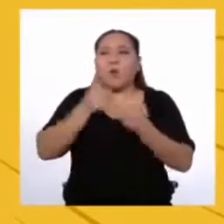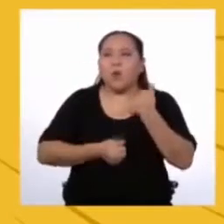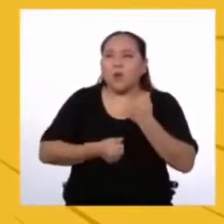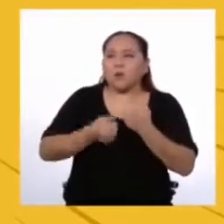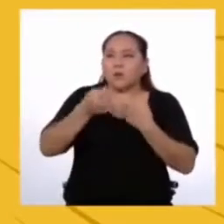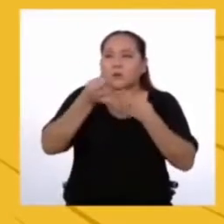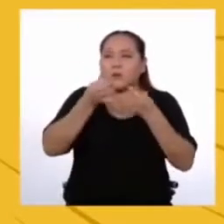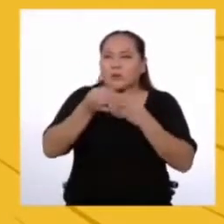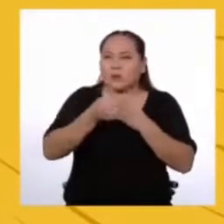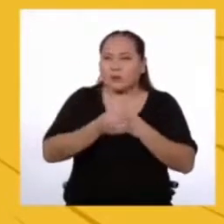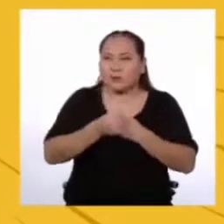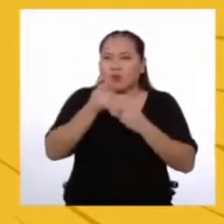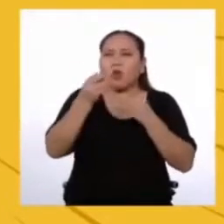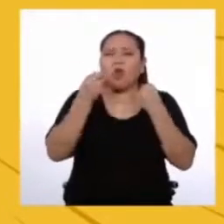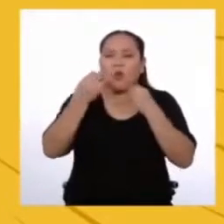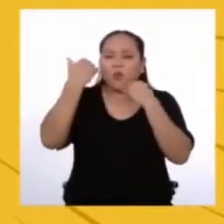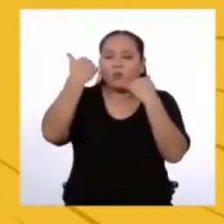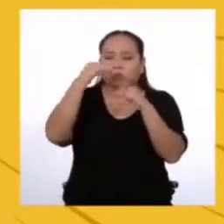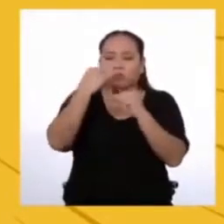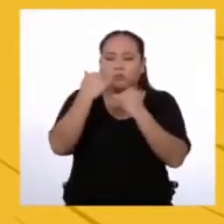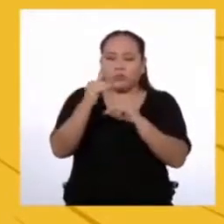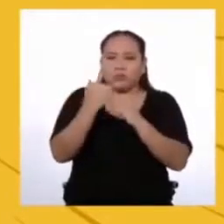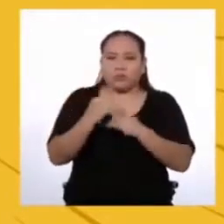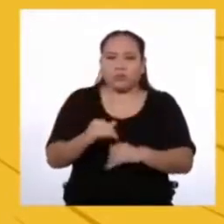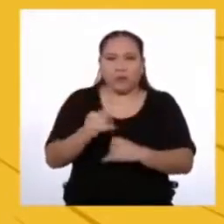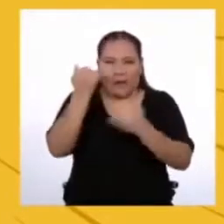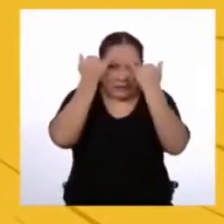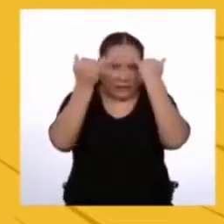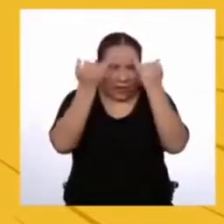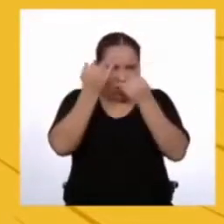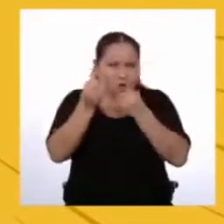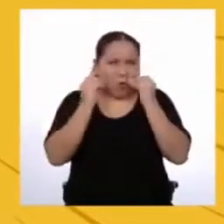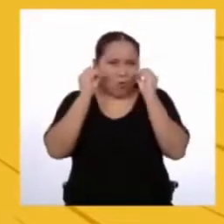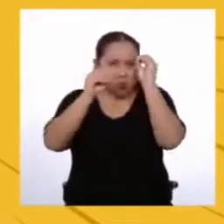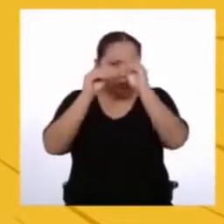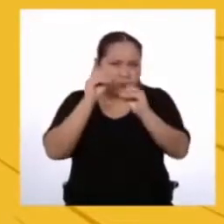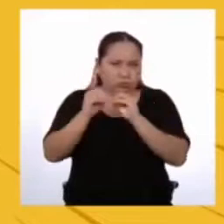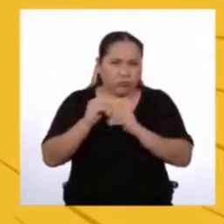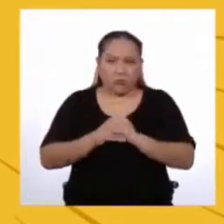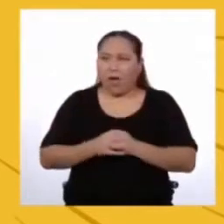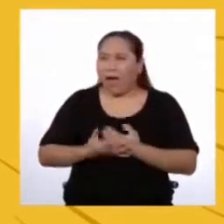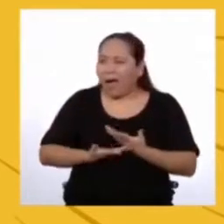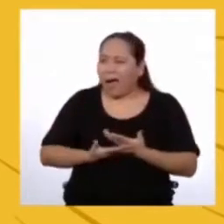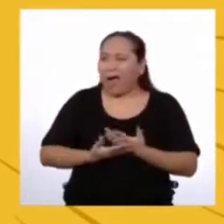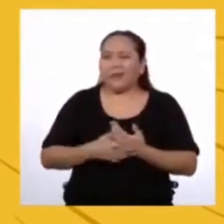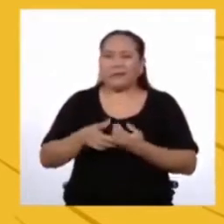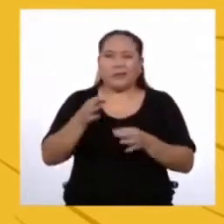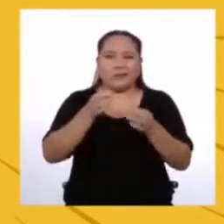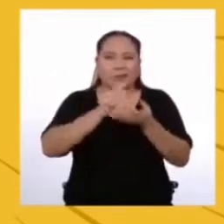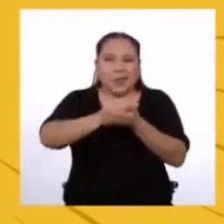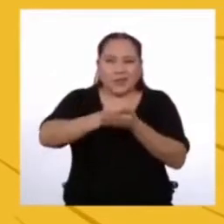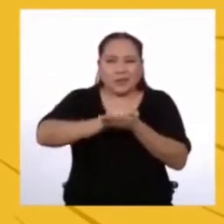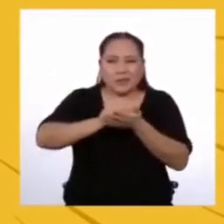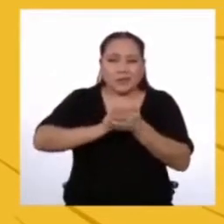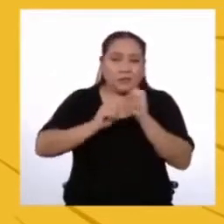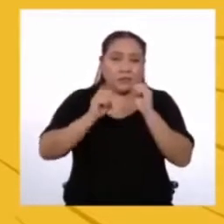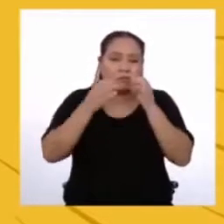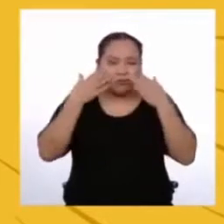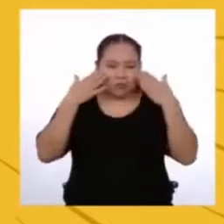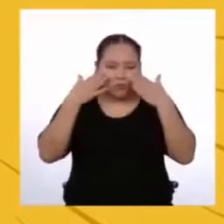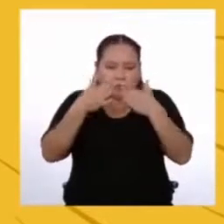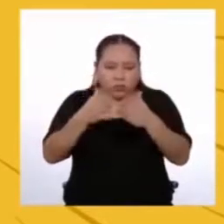¿Cómo están organizadas las ideas o la información? Pues están escritos de manera bien